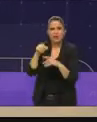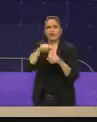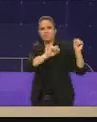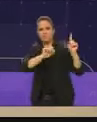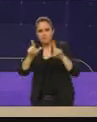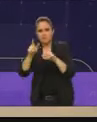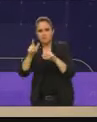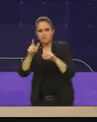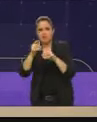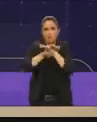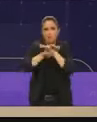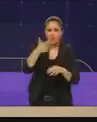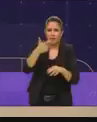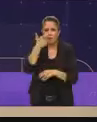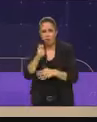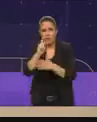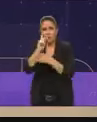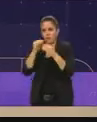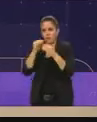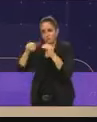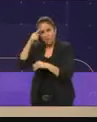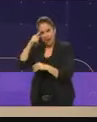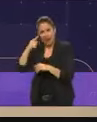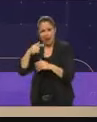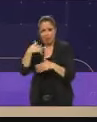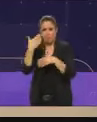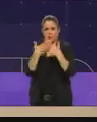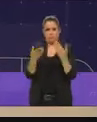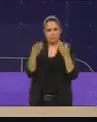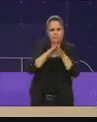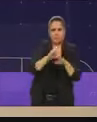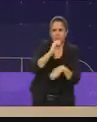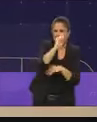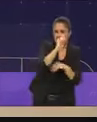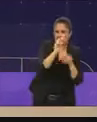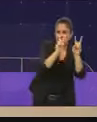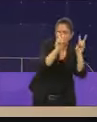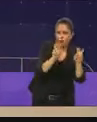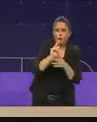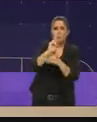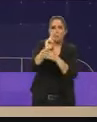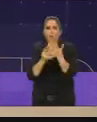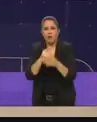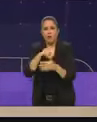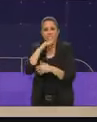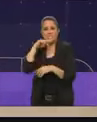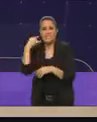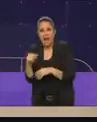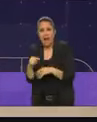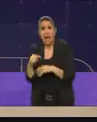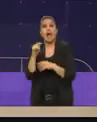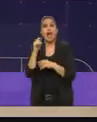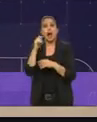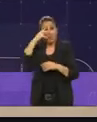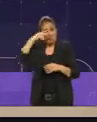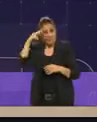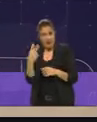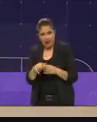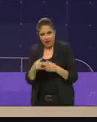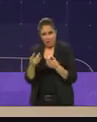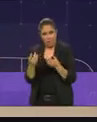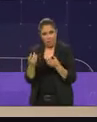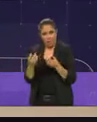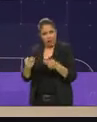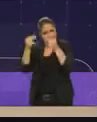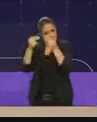económica el programa clausura cero el programa chilanga emprende porque necesitamos